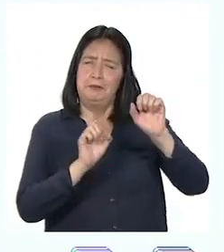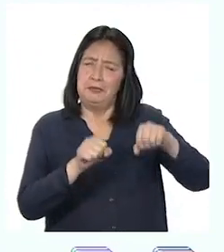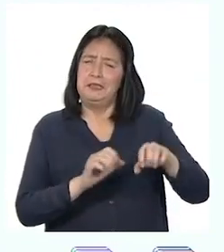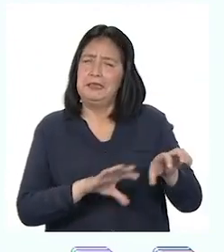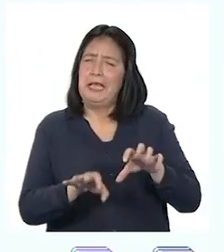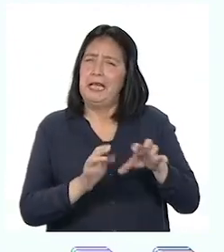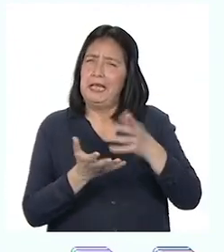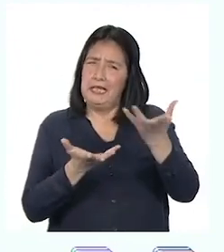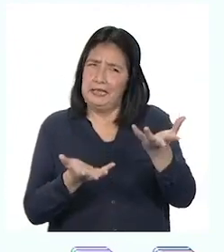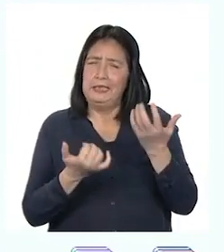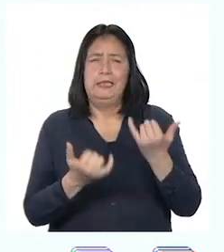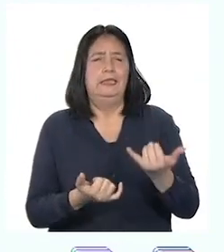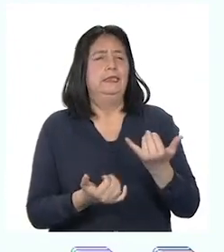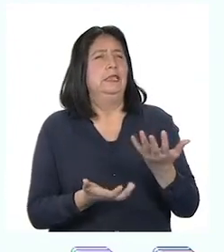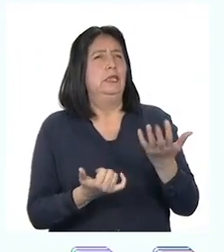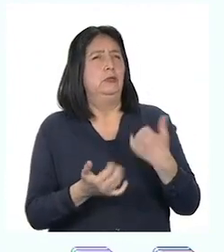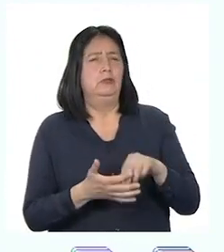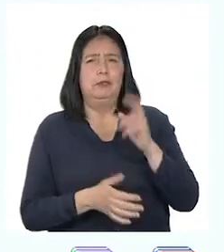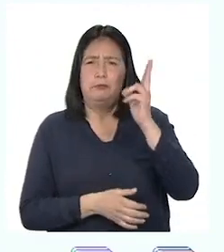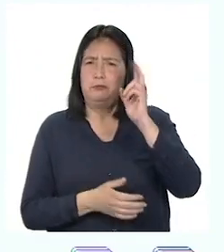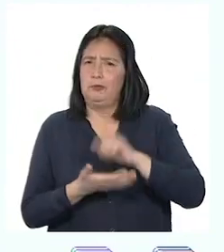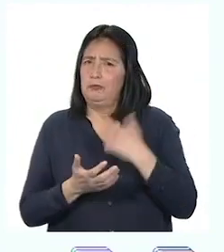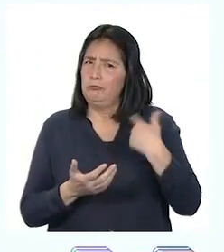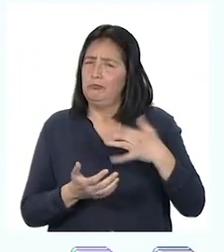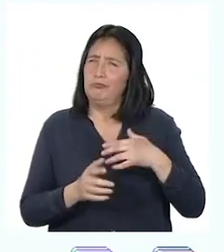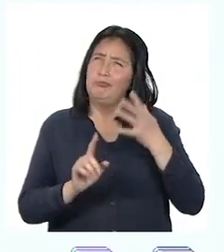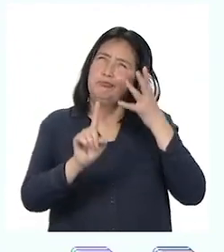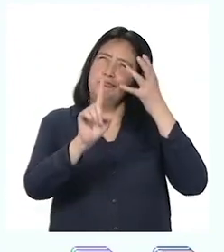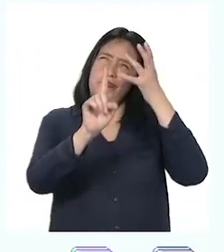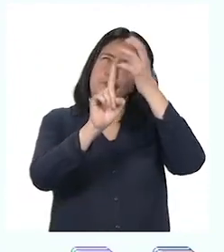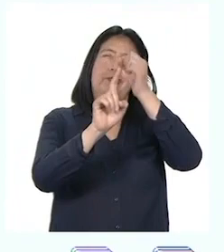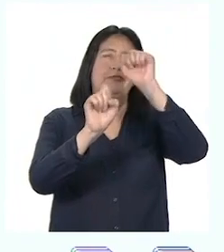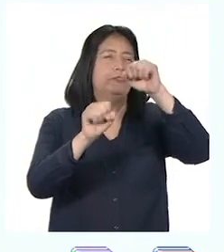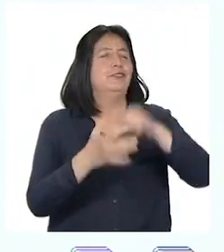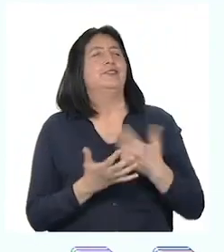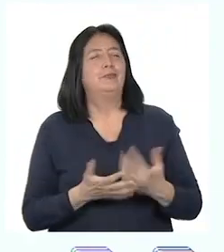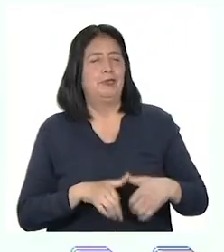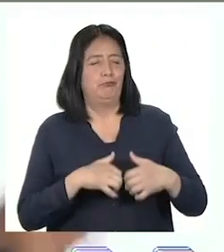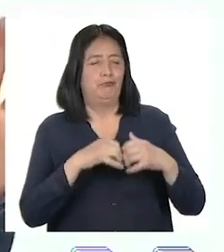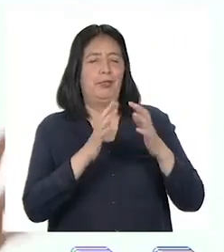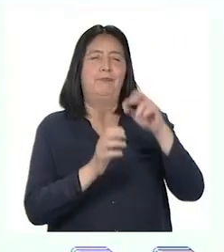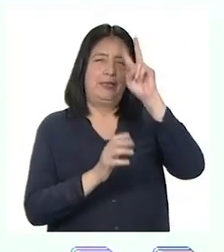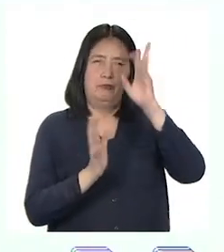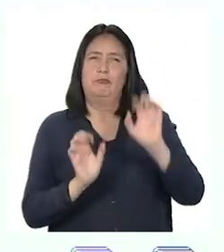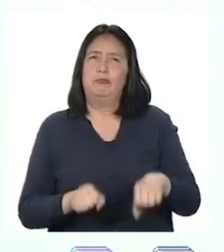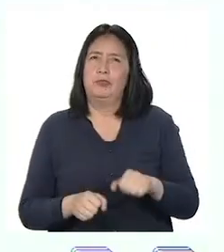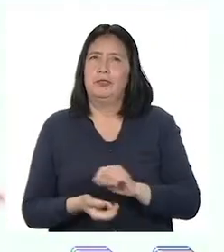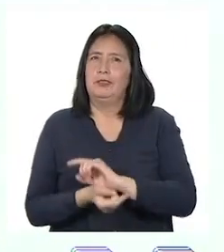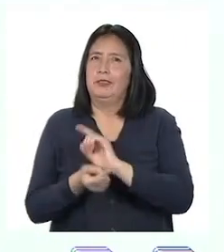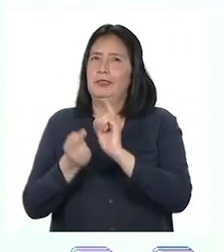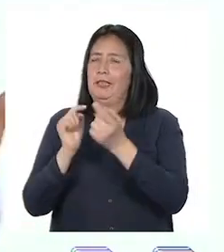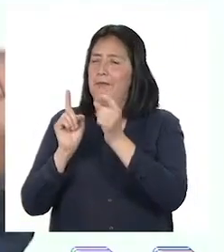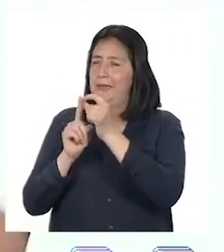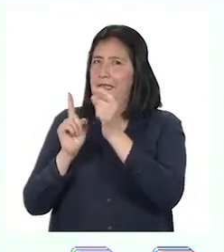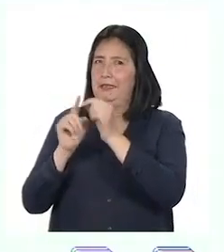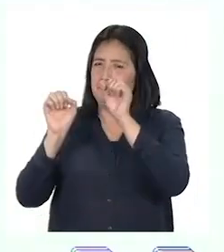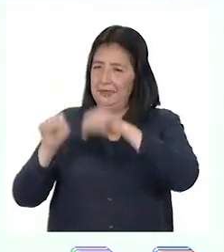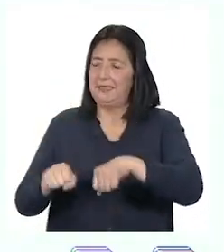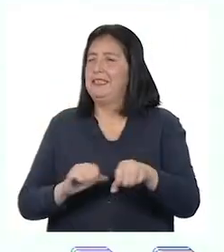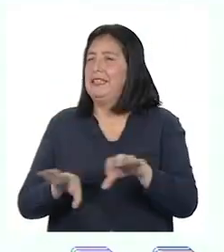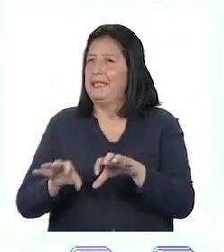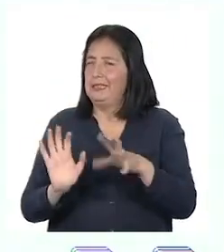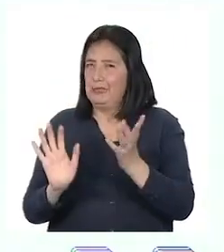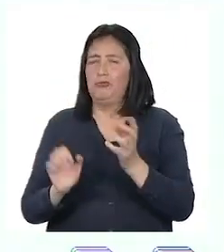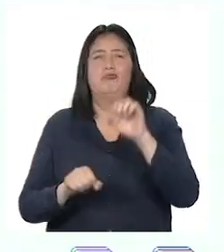conviertan en acciones hoy mismo, profesora, para alcanzar el gran sueño de construir el Perú que queremos. Convertir las palabras en